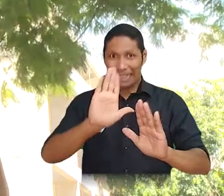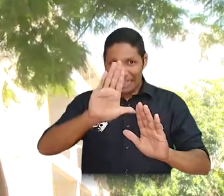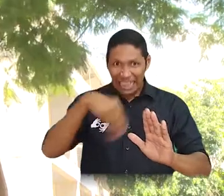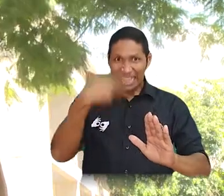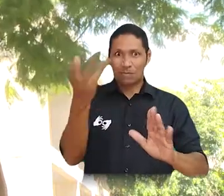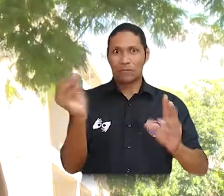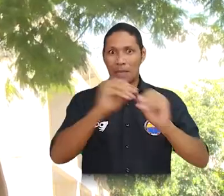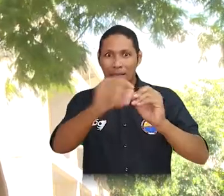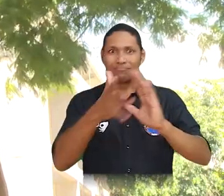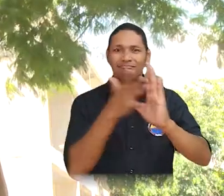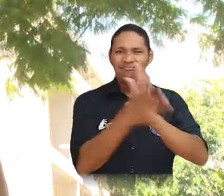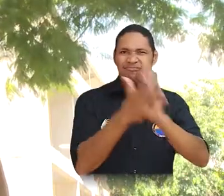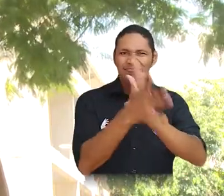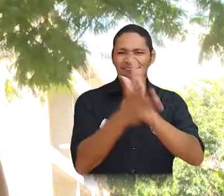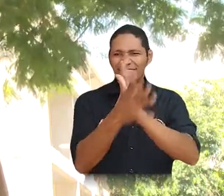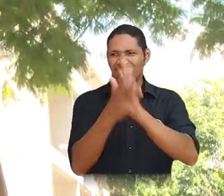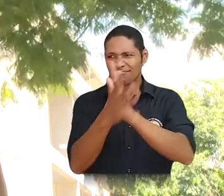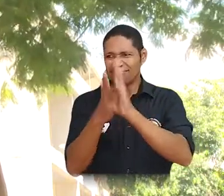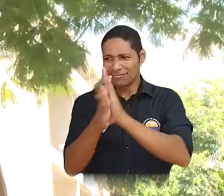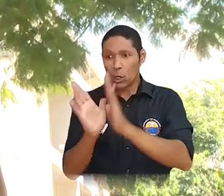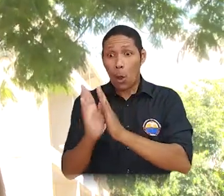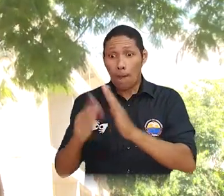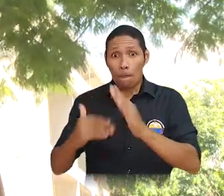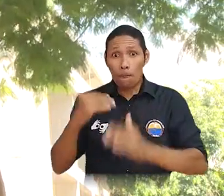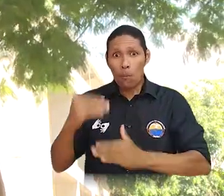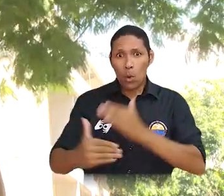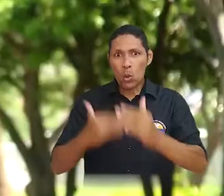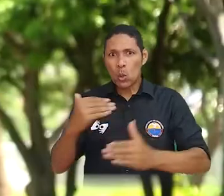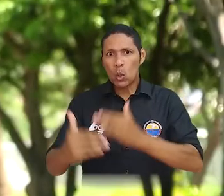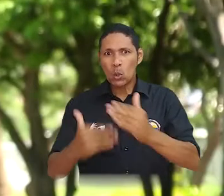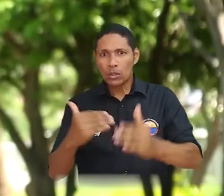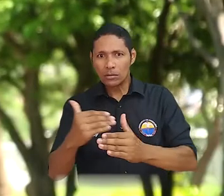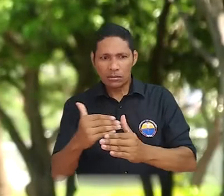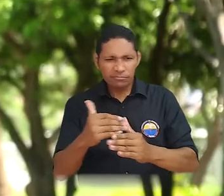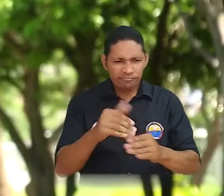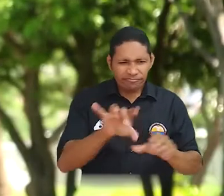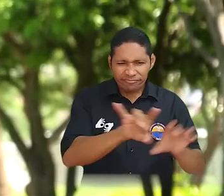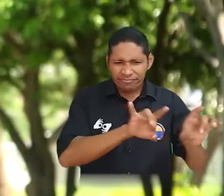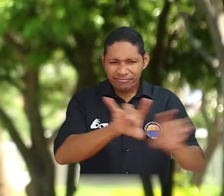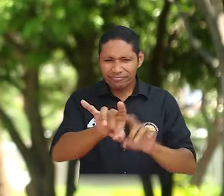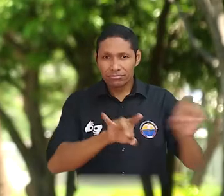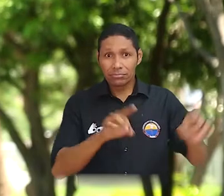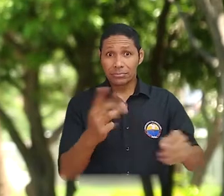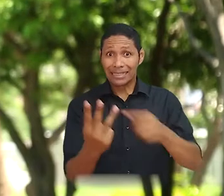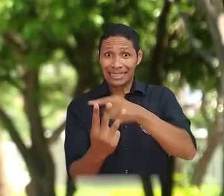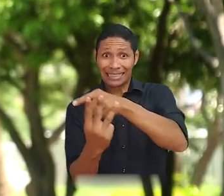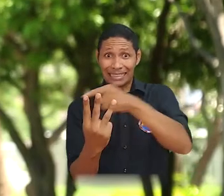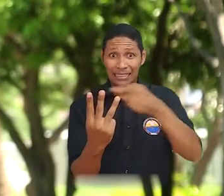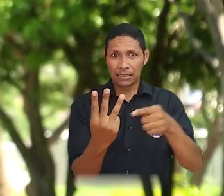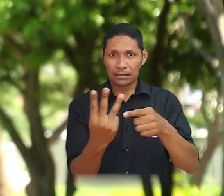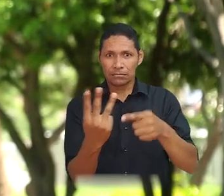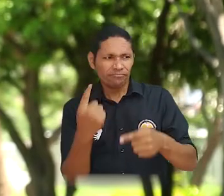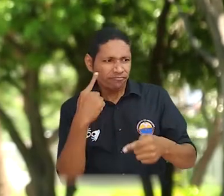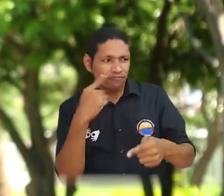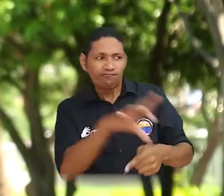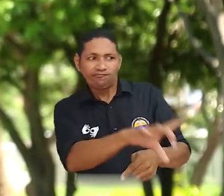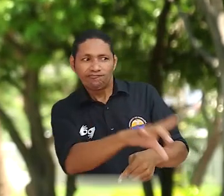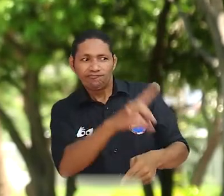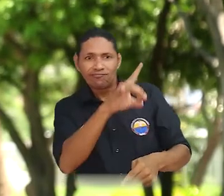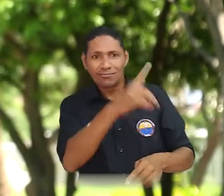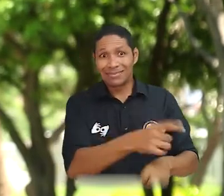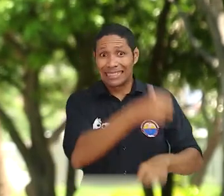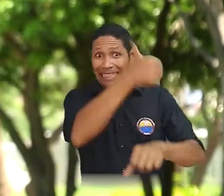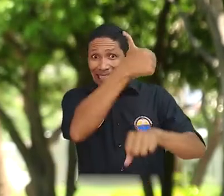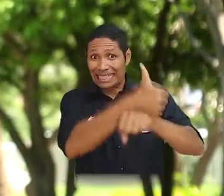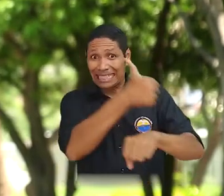Estamos en el Campus TV, vamos a una breve pausa institucional y en instantes conoceremos información sobre el proceso de consulta para